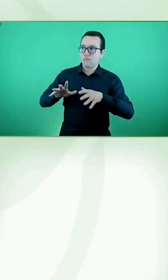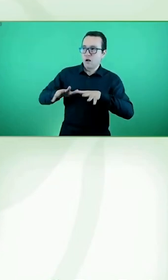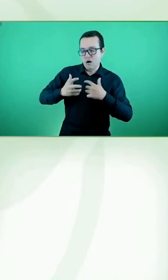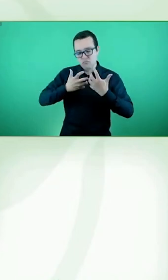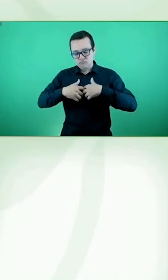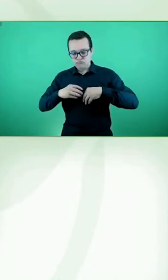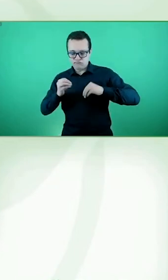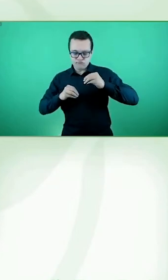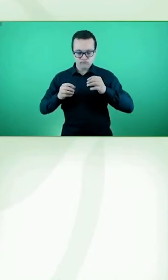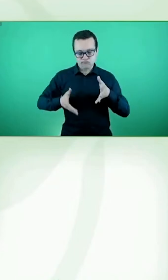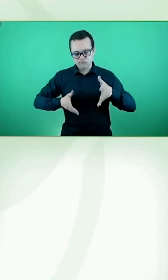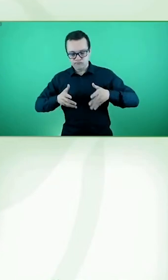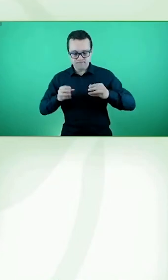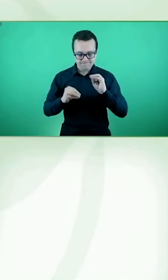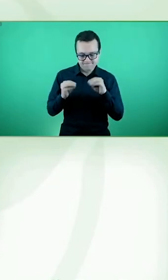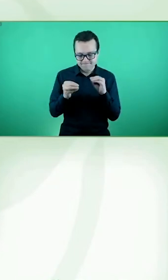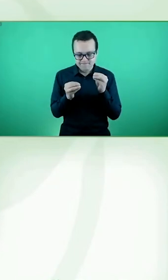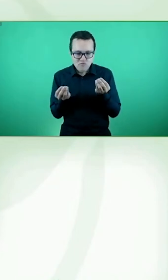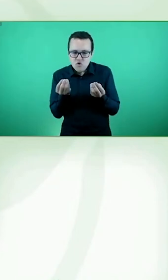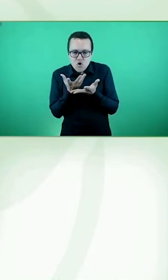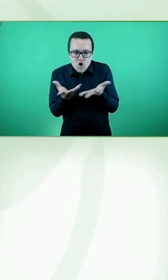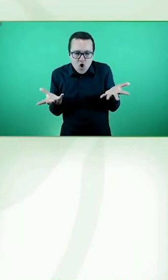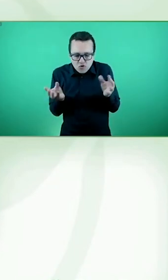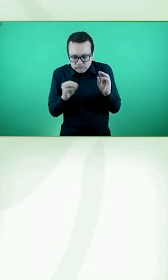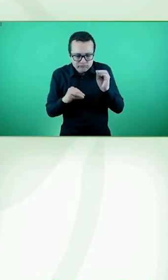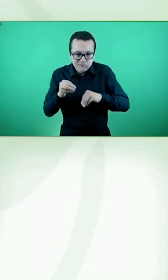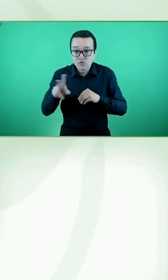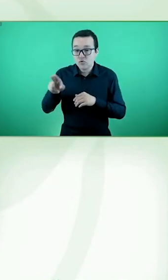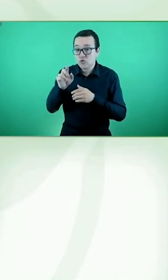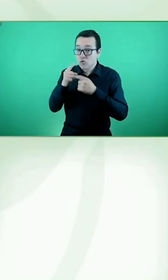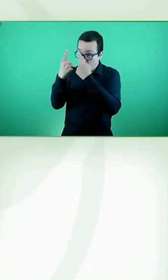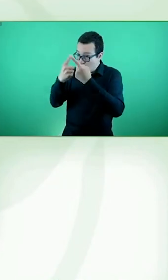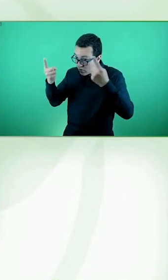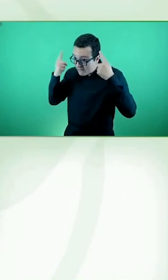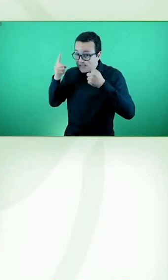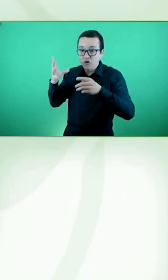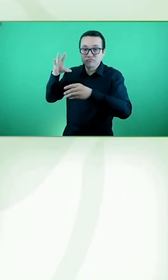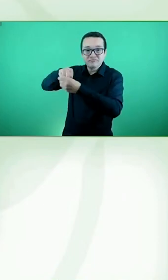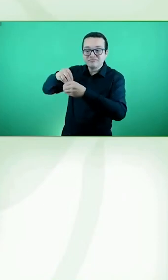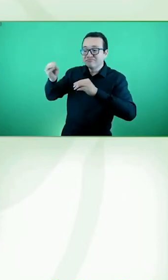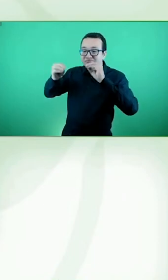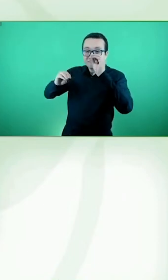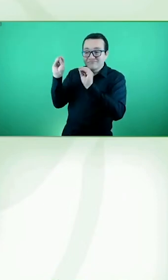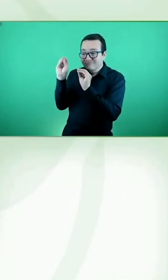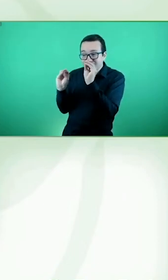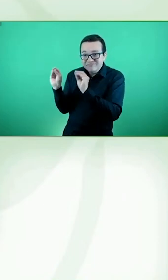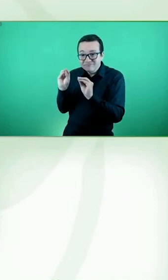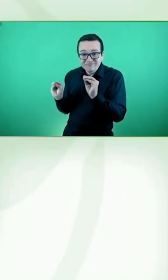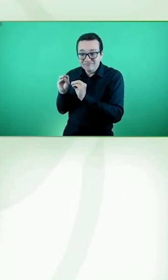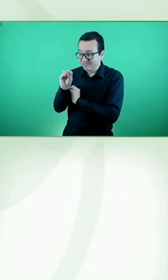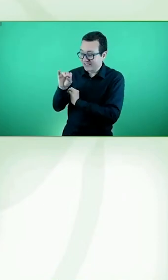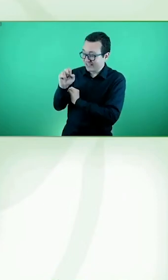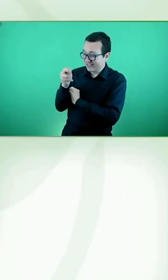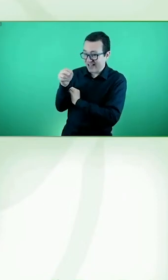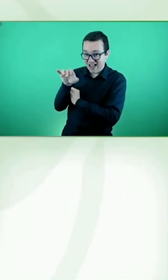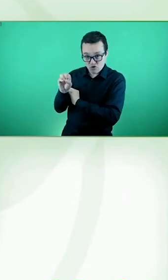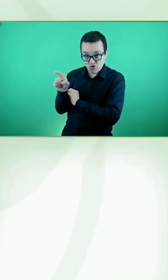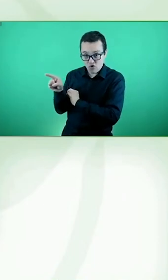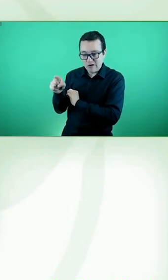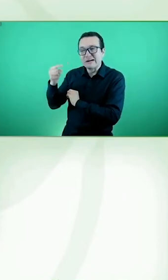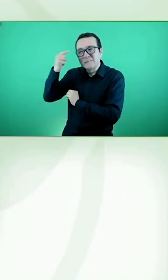los centros de diseño que entiendan que esa ciudadanía esos consumidores a quienes se están dirigiendo